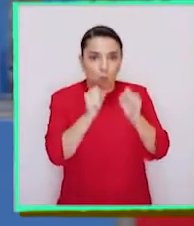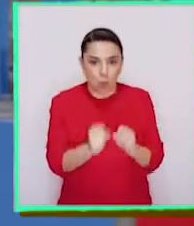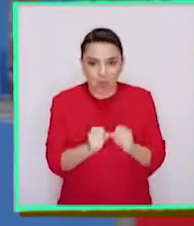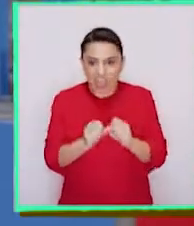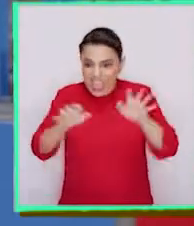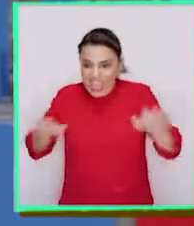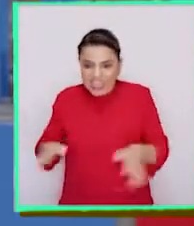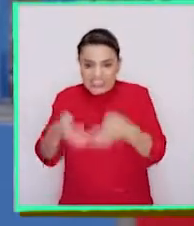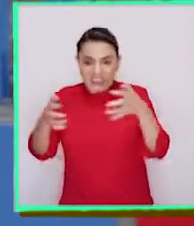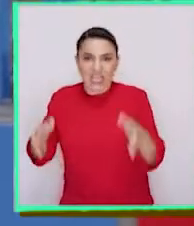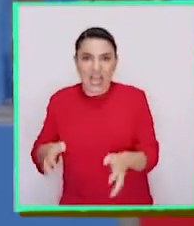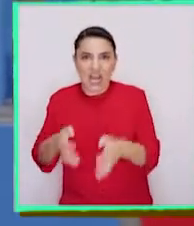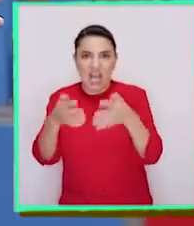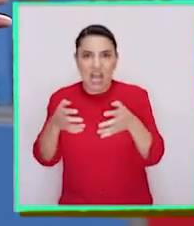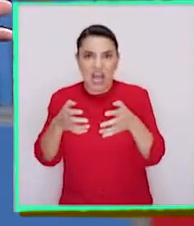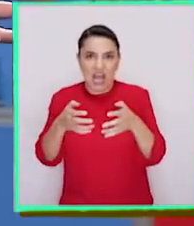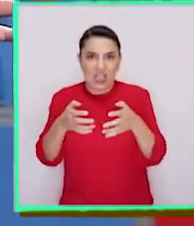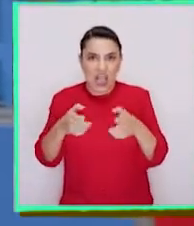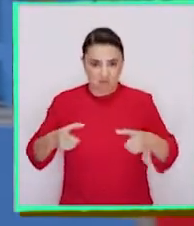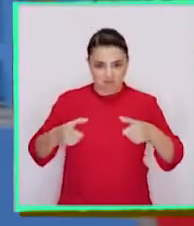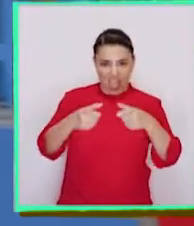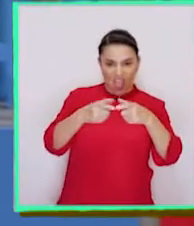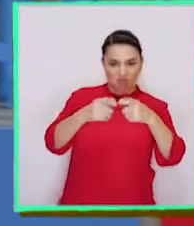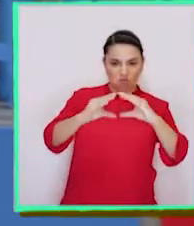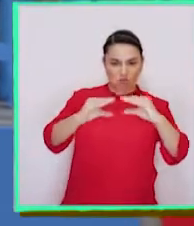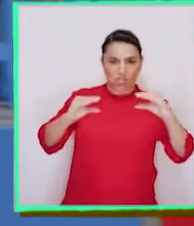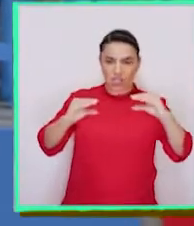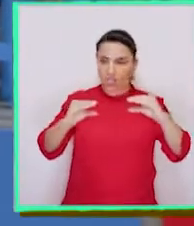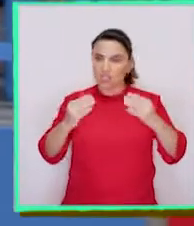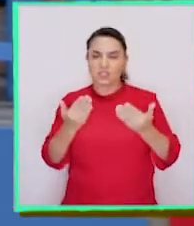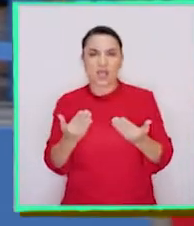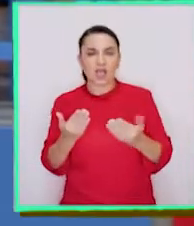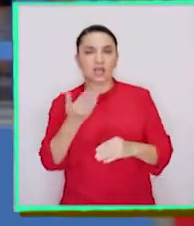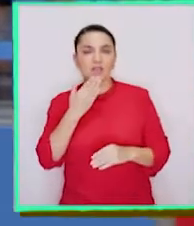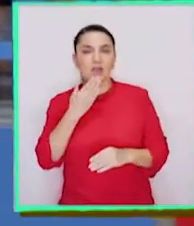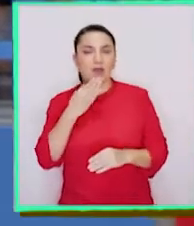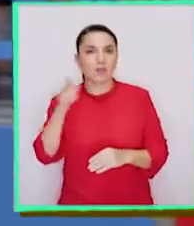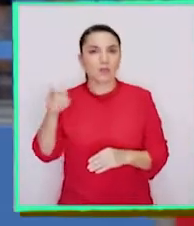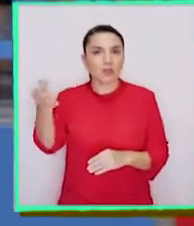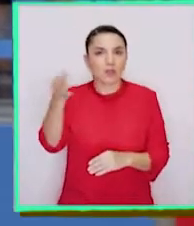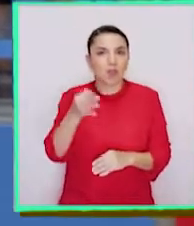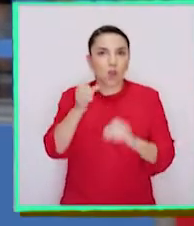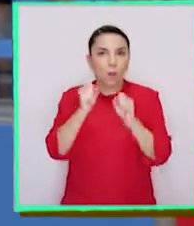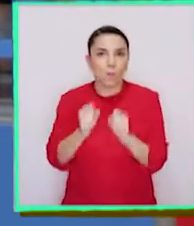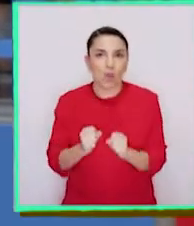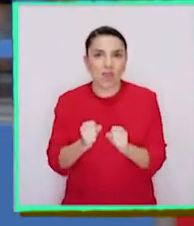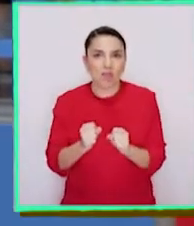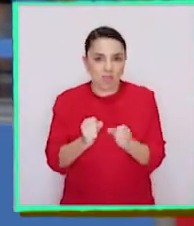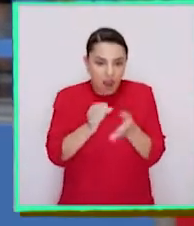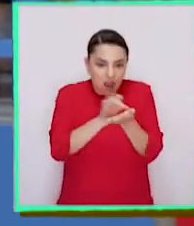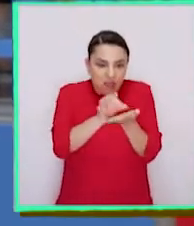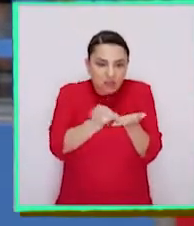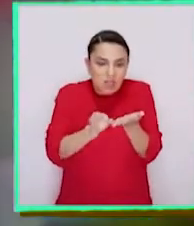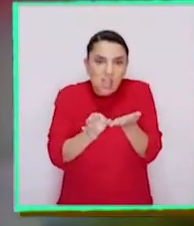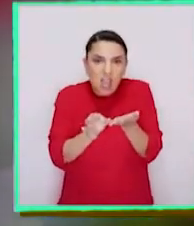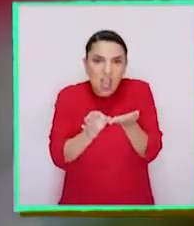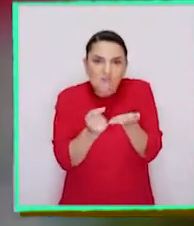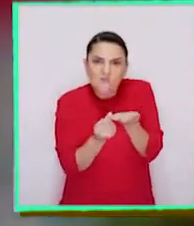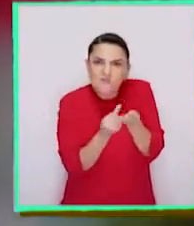ensaladas, hamburguesas veganas e incluso me dijo que se pueden comer los brotes.